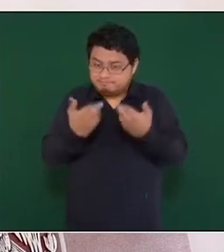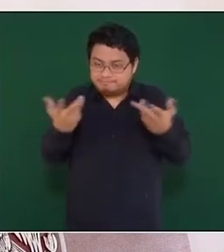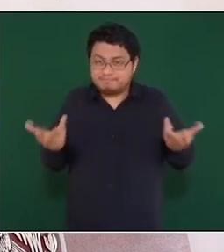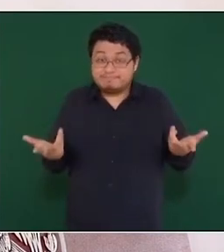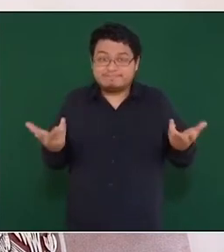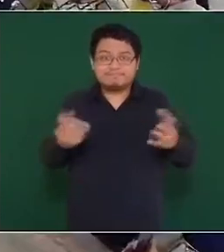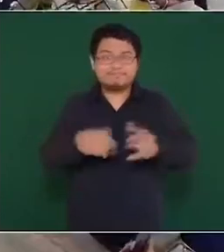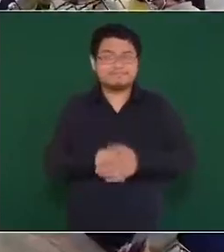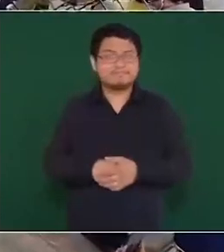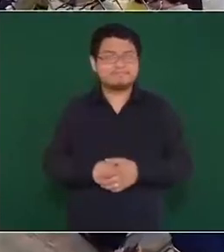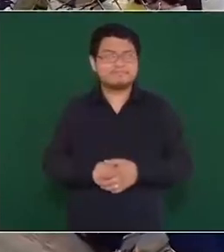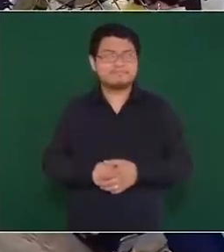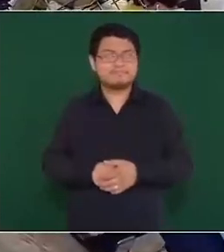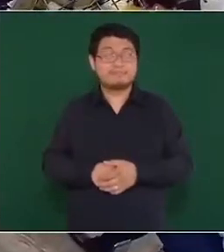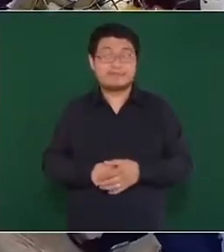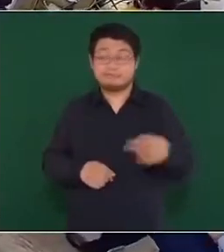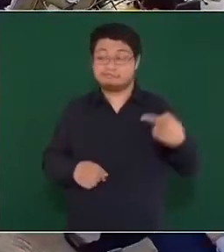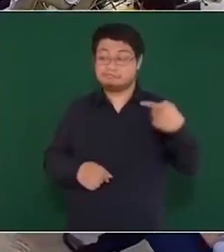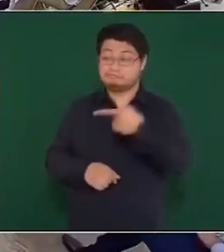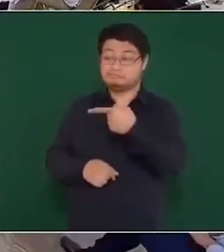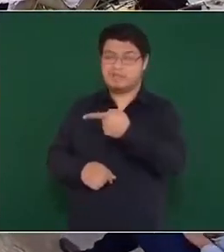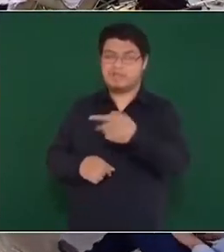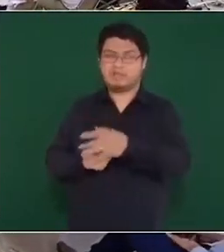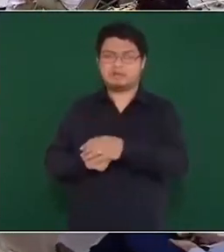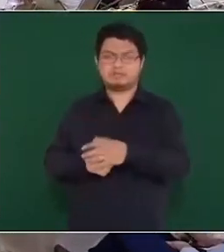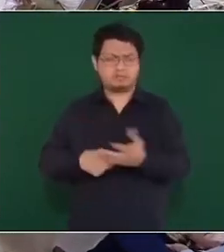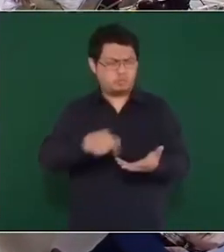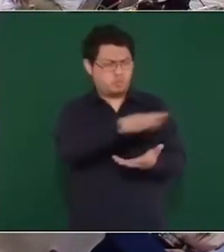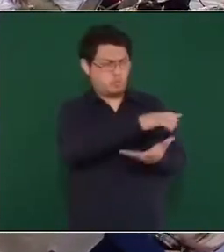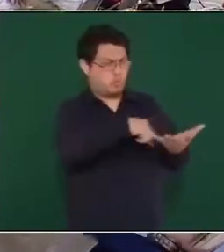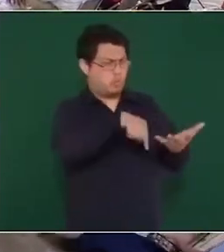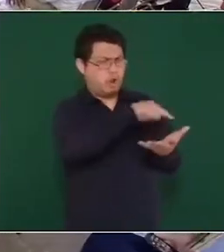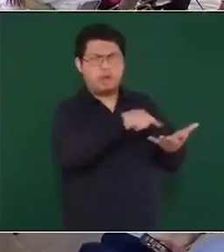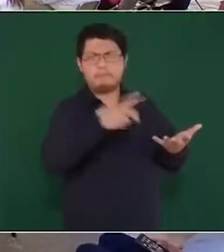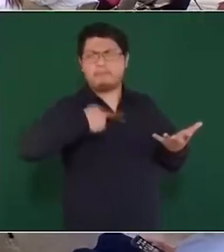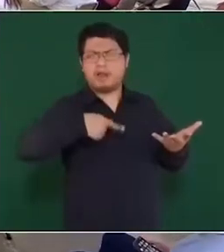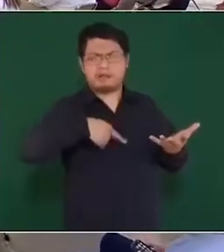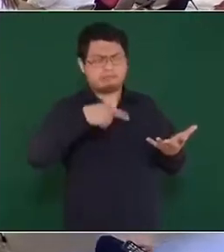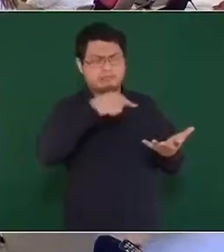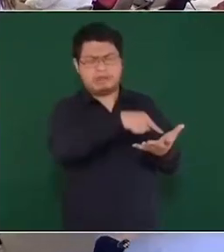Para ellos el pueblo está equivocado.